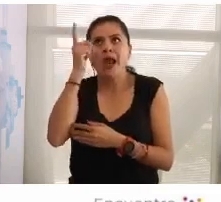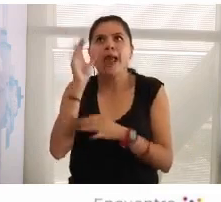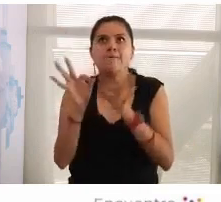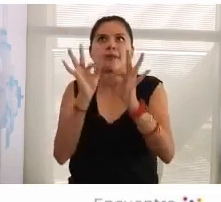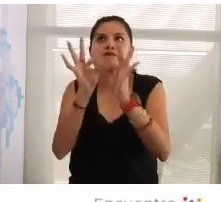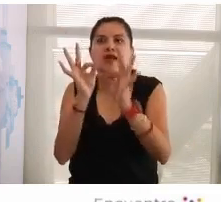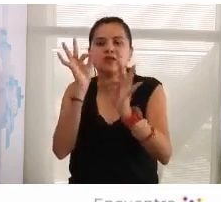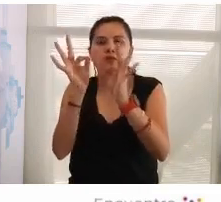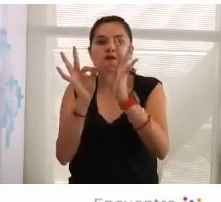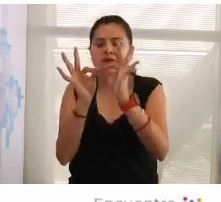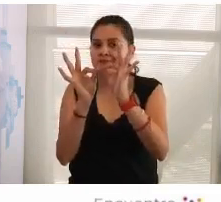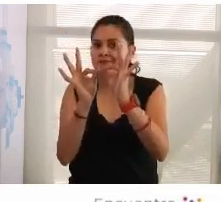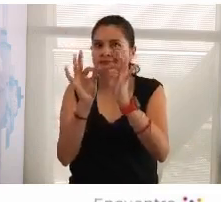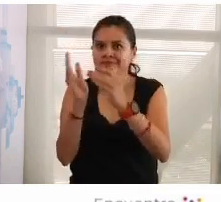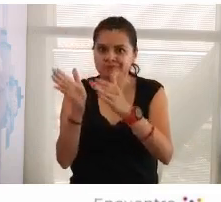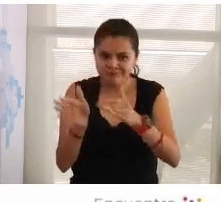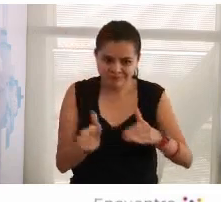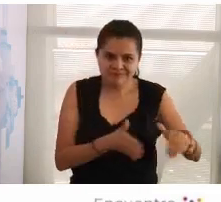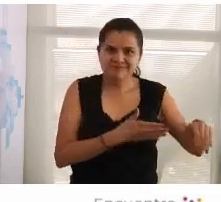hemos